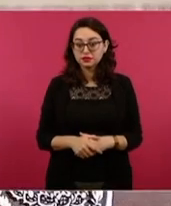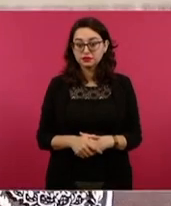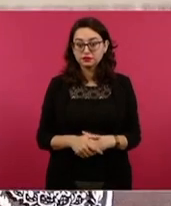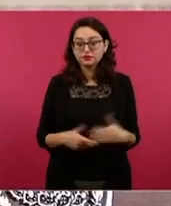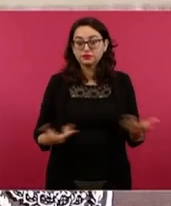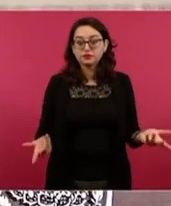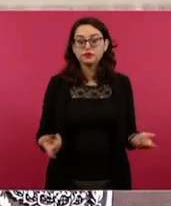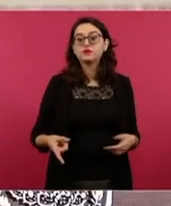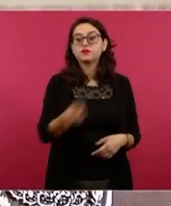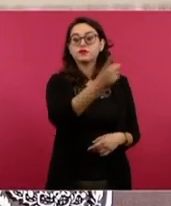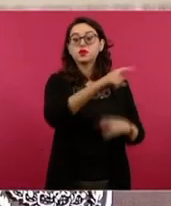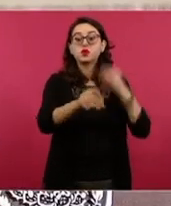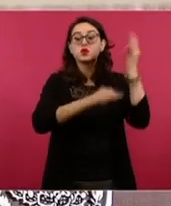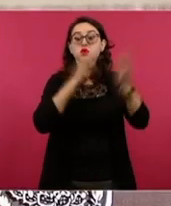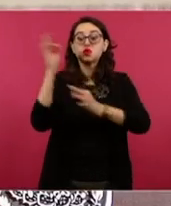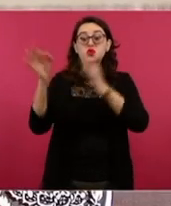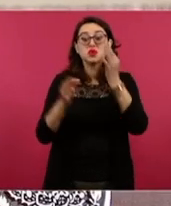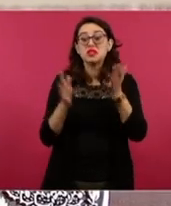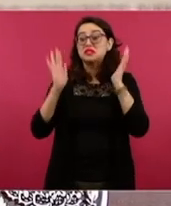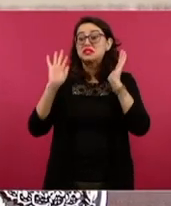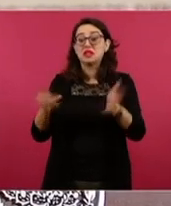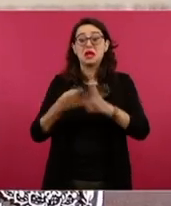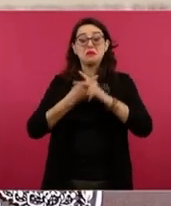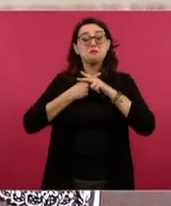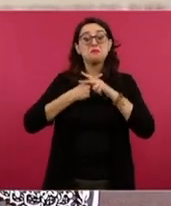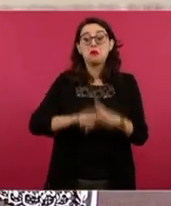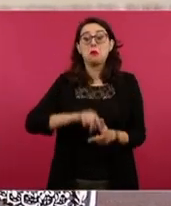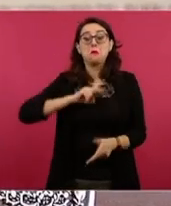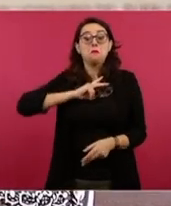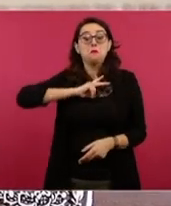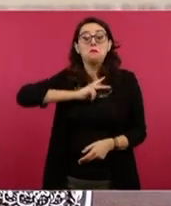con el virus del comunismo.